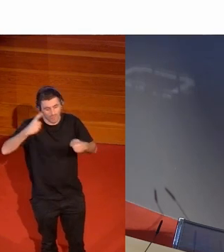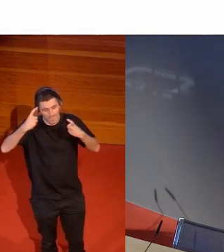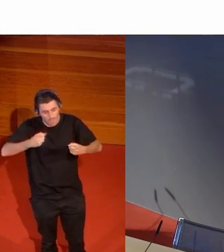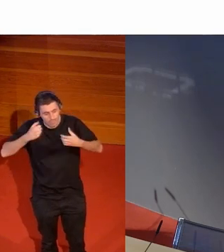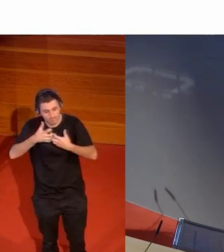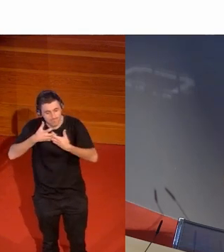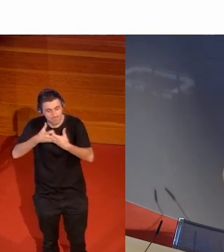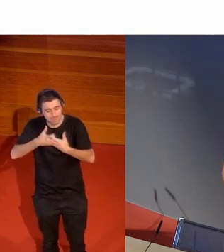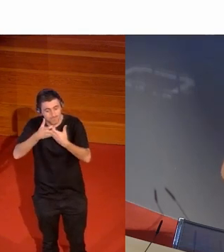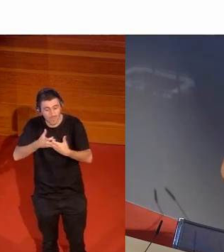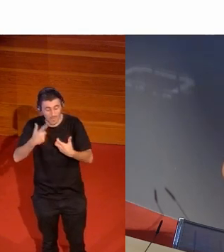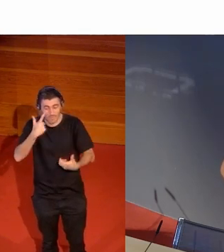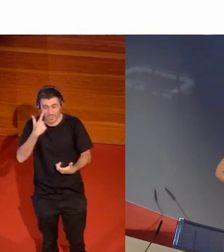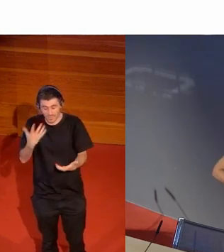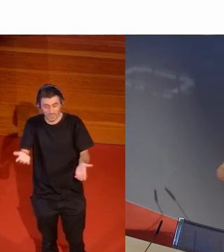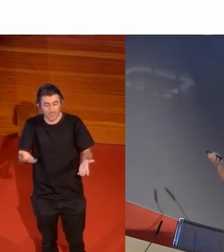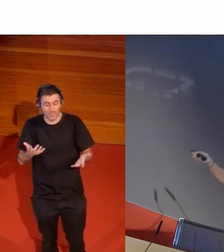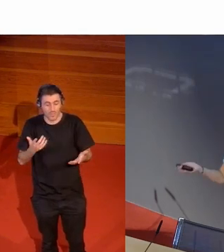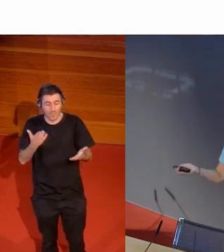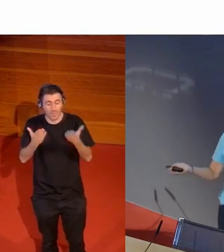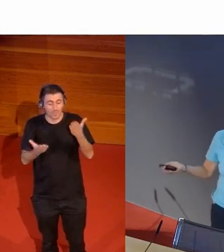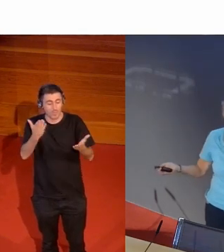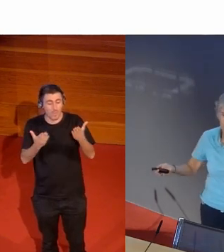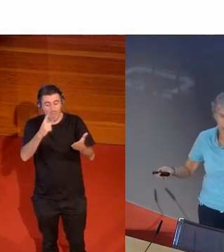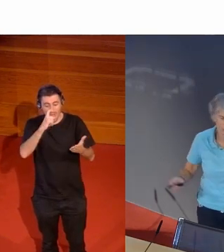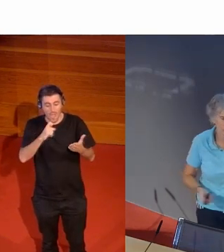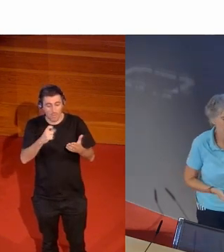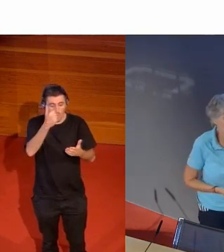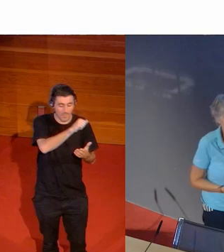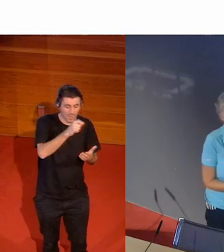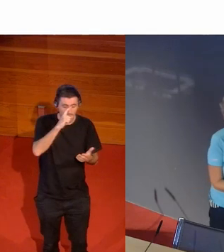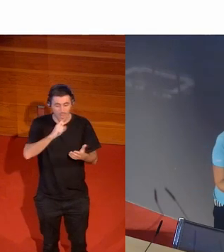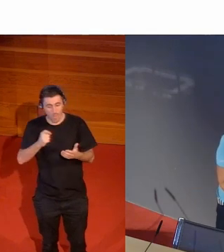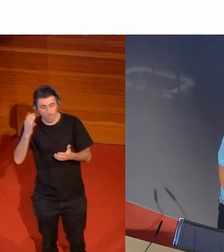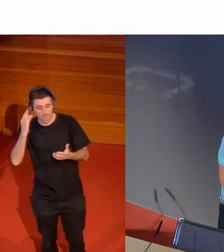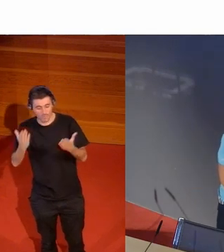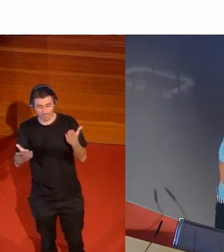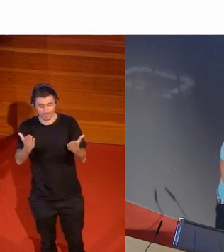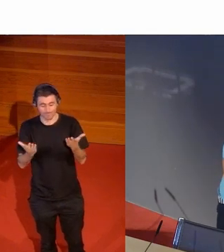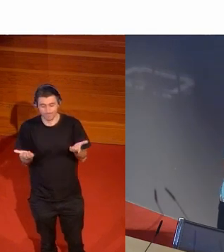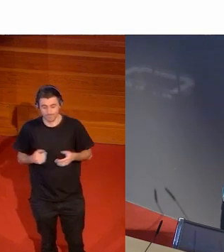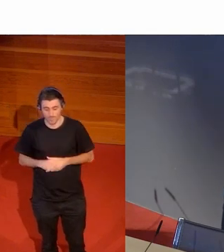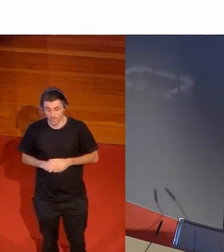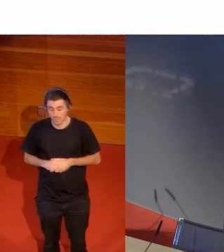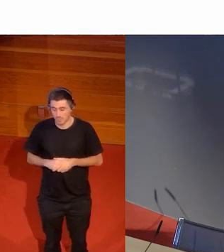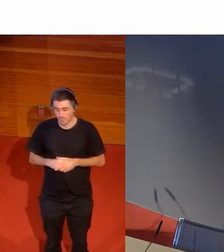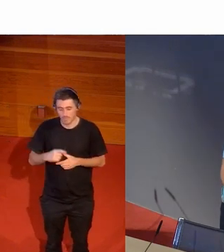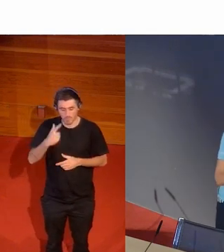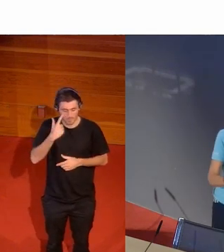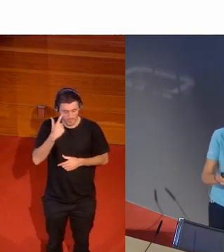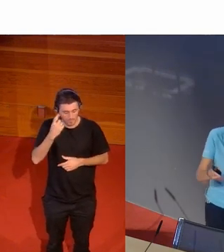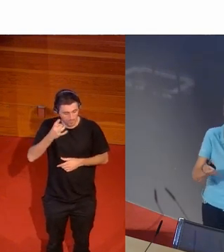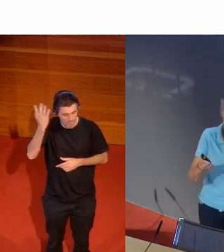mirar en cifras cuánto tiempo llevan los hombres haciendo deporte y cuánto tiempo llevan las mujeres por ejemplo se me ocurre sin irme más lejos